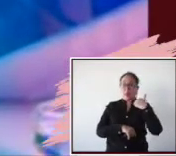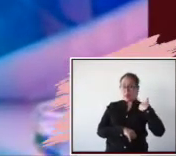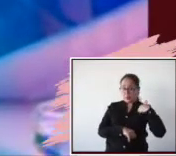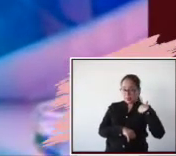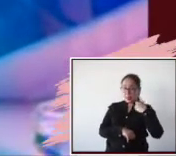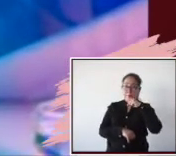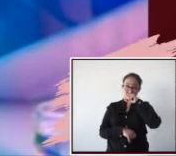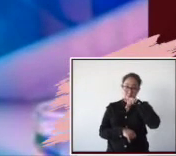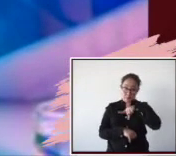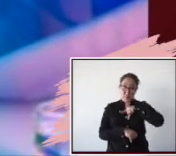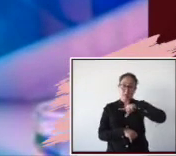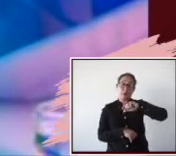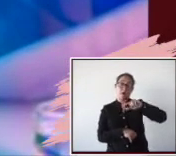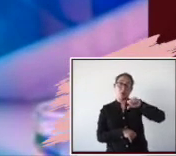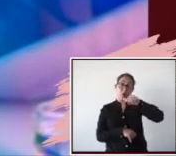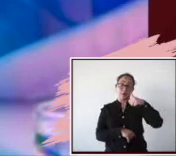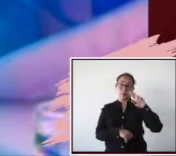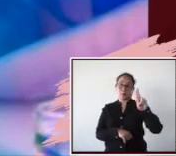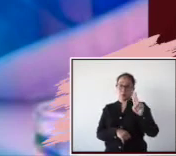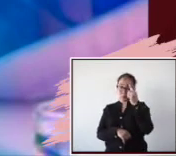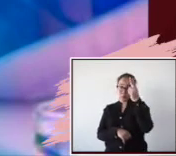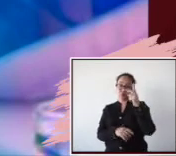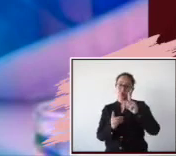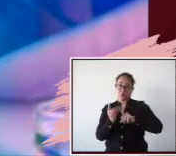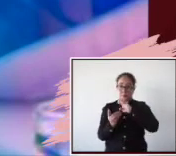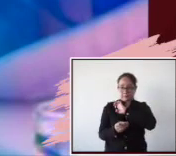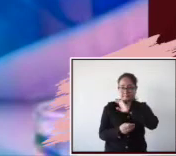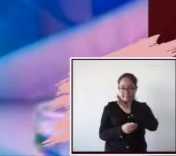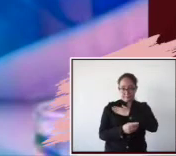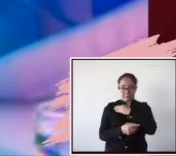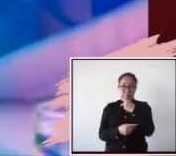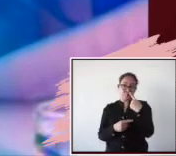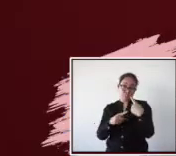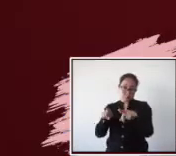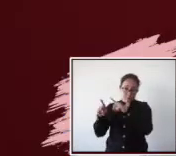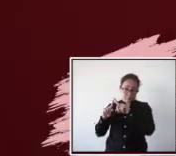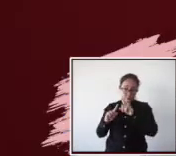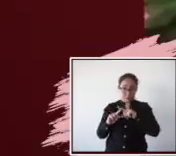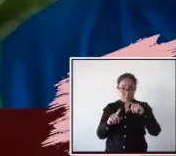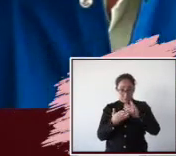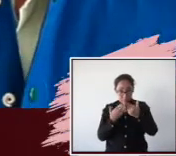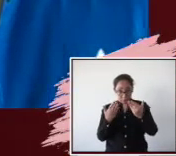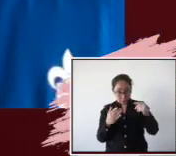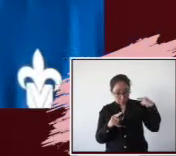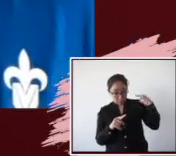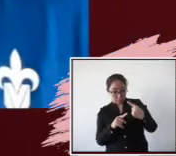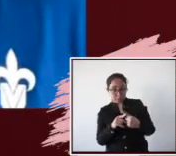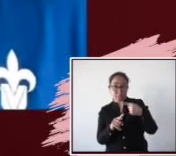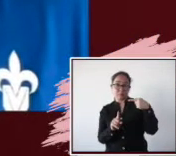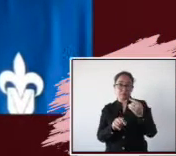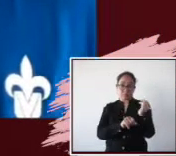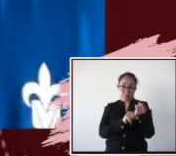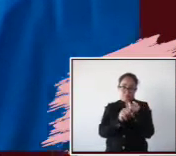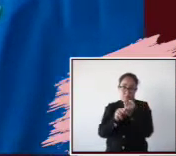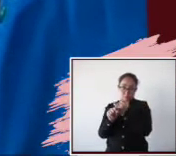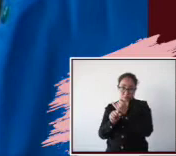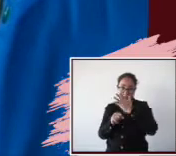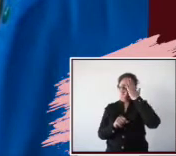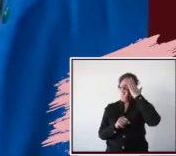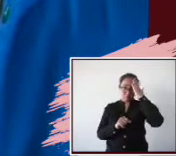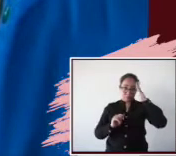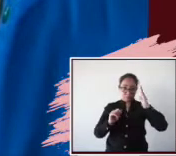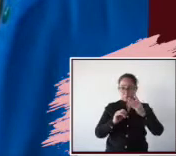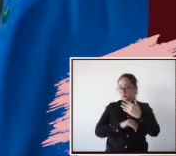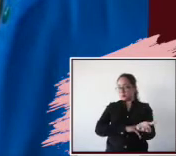en Montreal, Canadá y en la Universidad Jaume I en Castellón, España. A la fecha es investigador titular C de